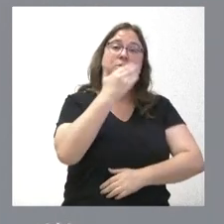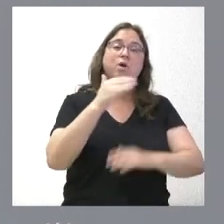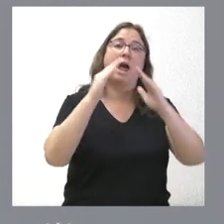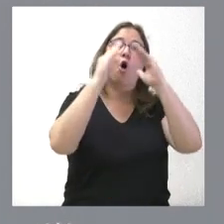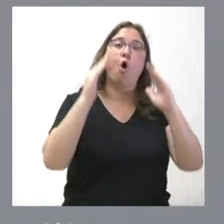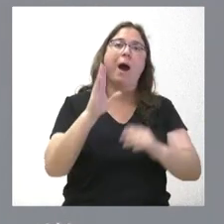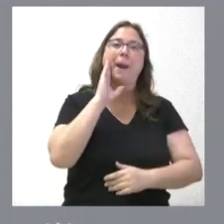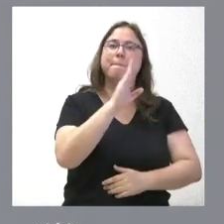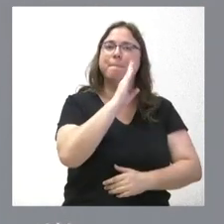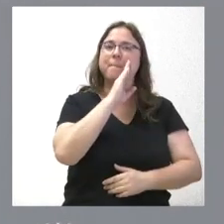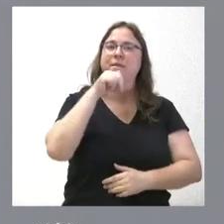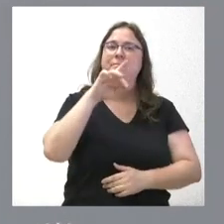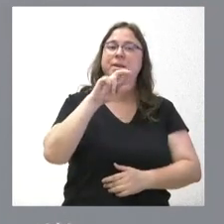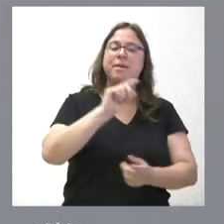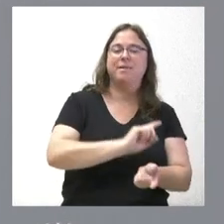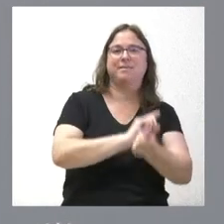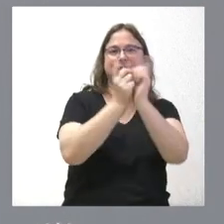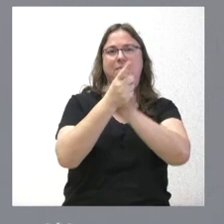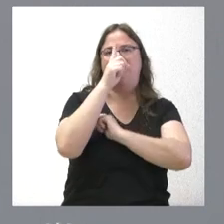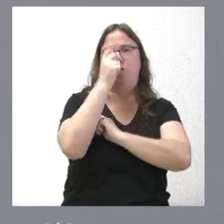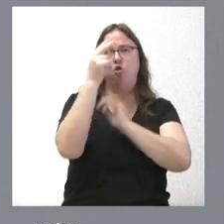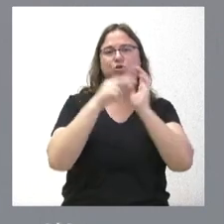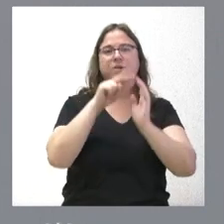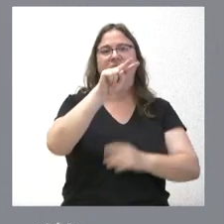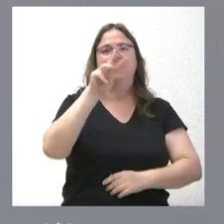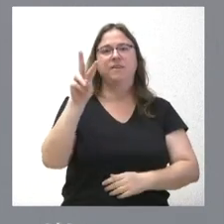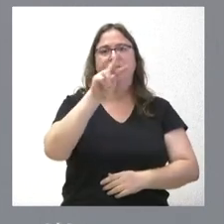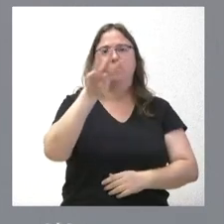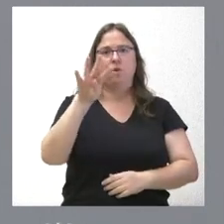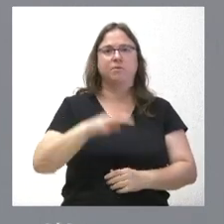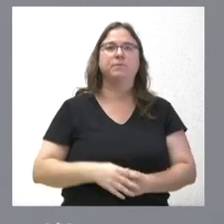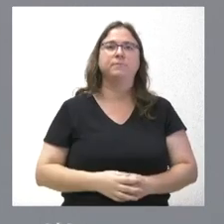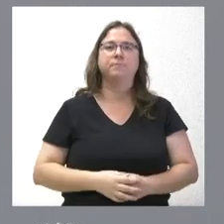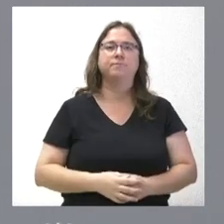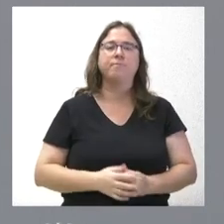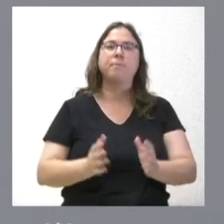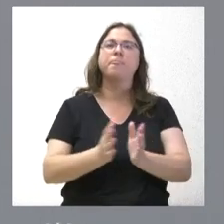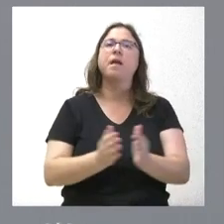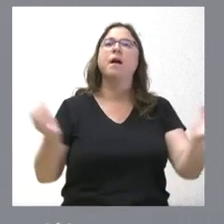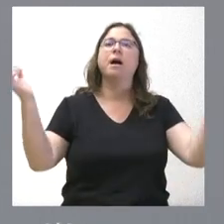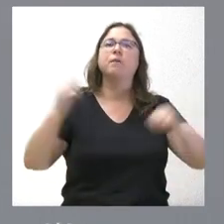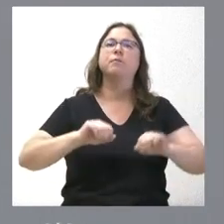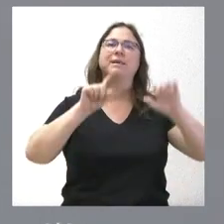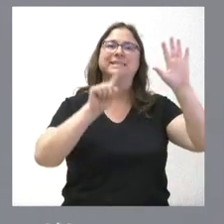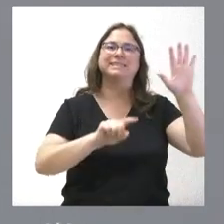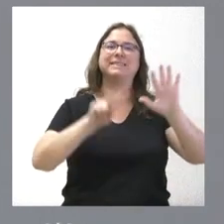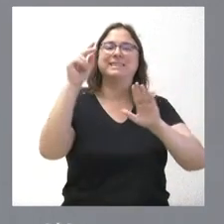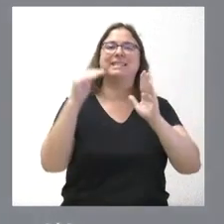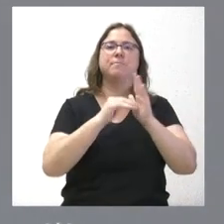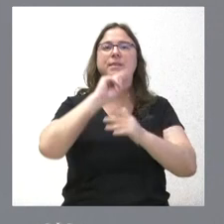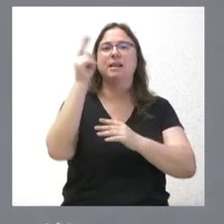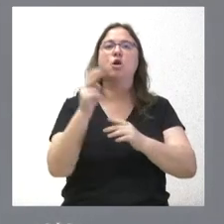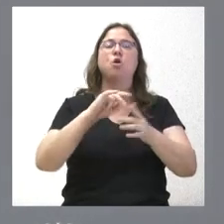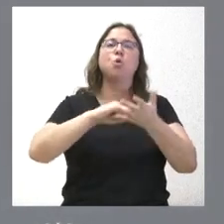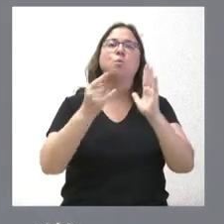2023-2024. Se aprueban 67.000 euros para proyectos de